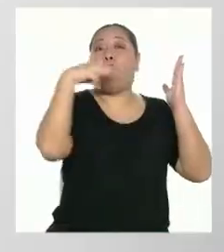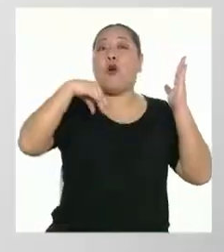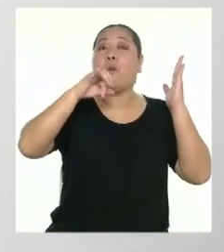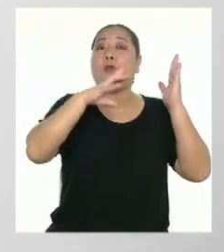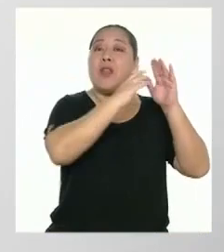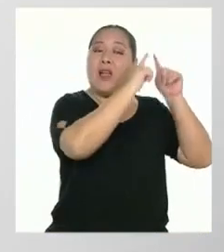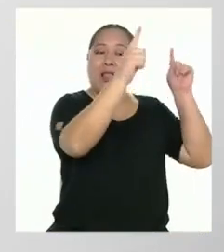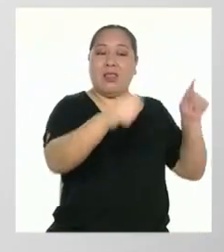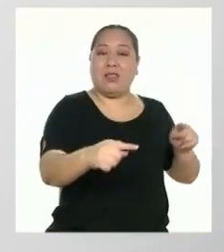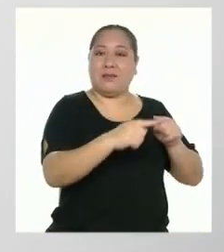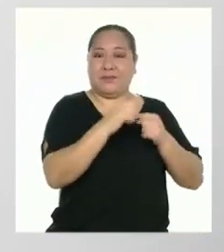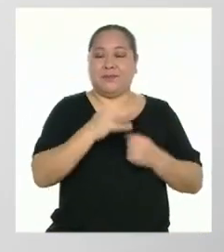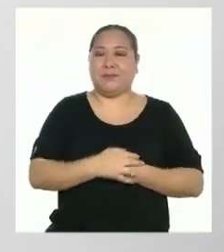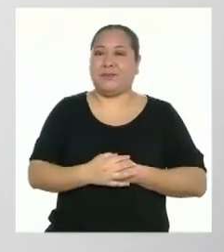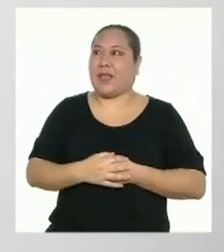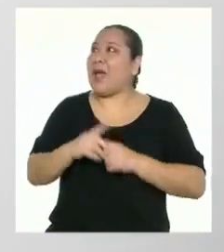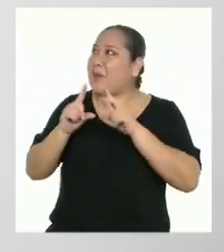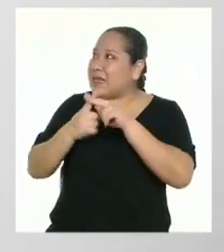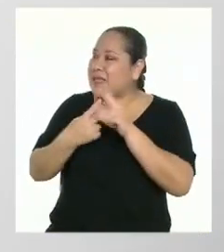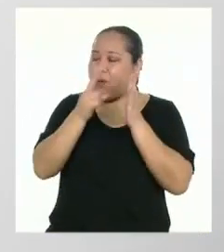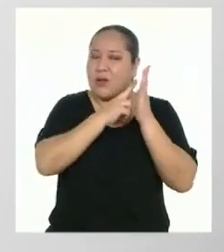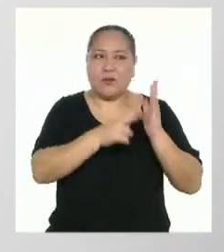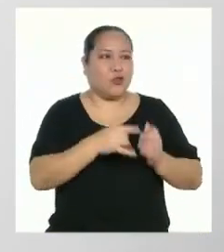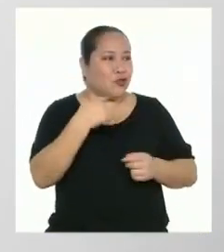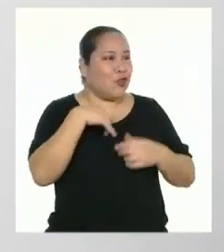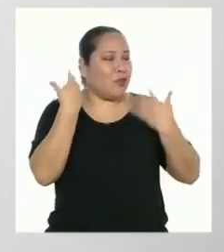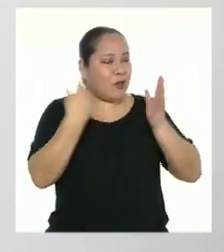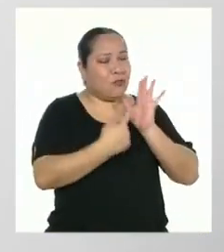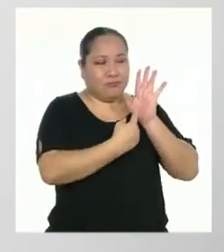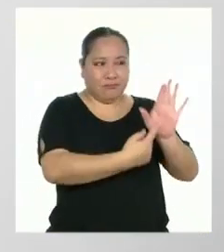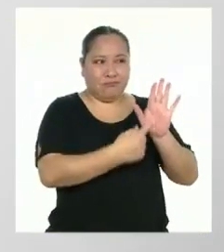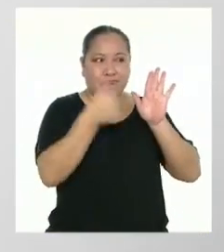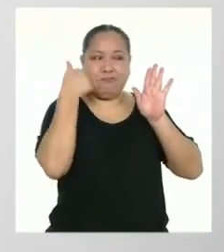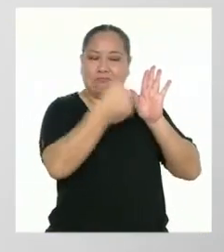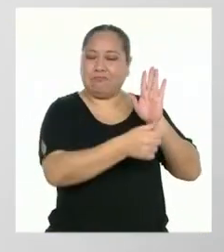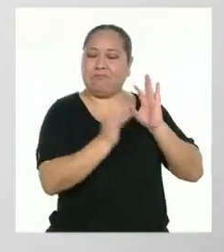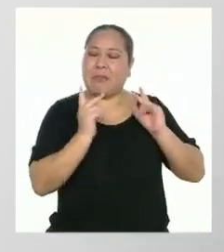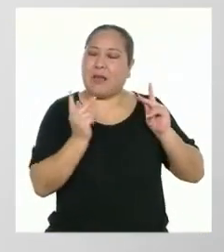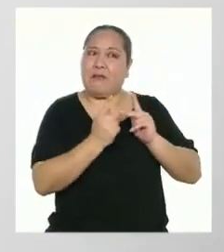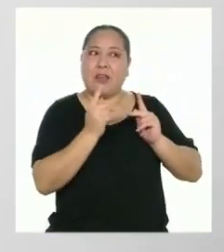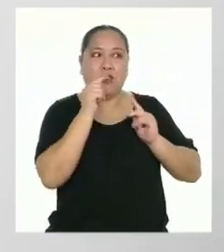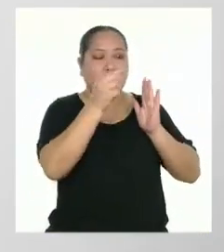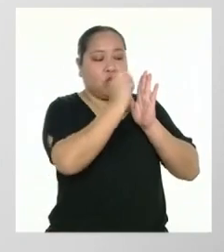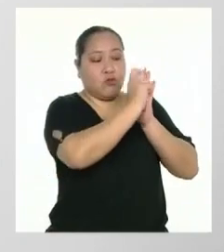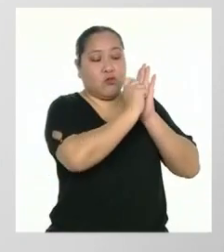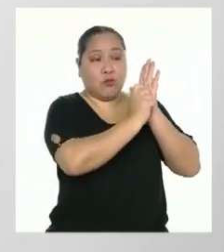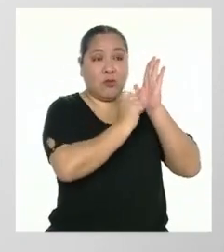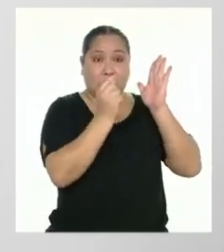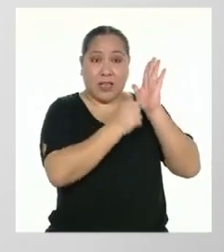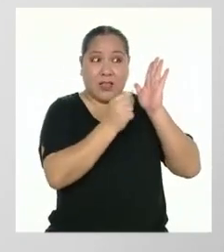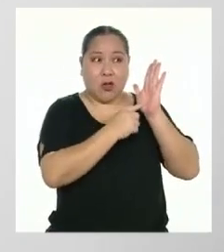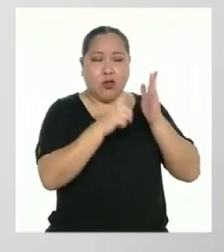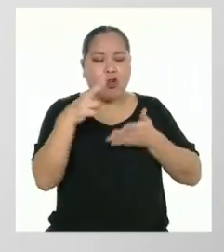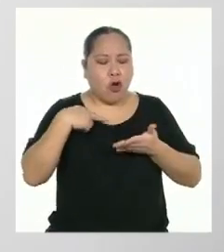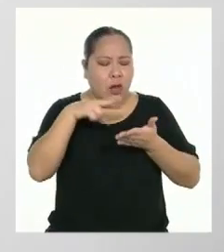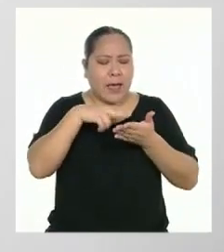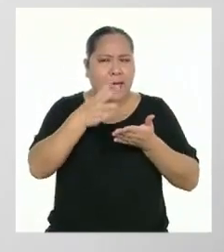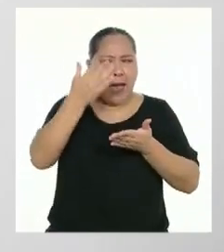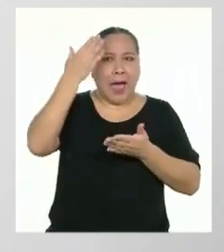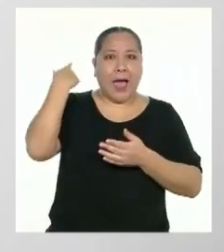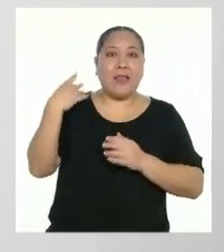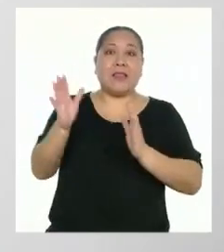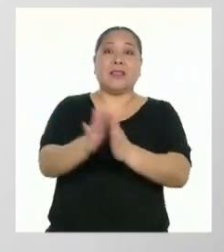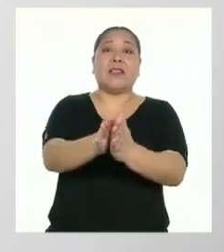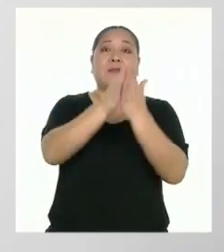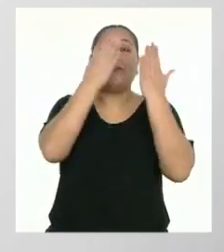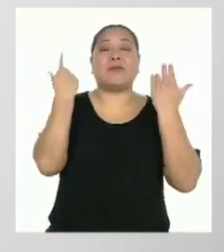Tengo el texto ideal, Rodrigo. Se trata de un artículo que leí hace unos días en el diario